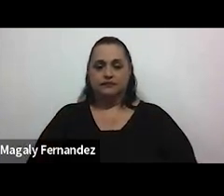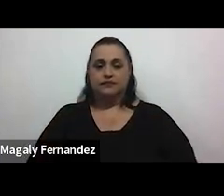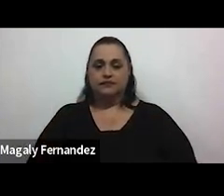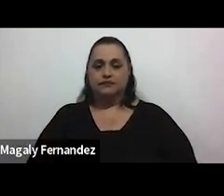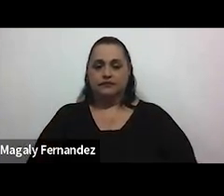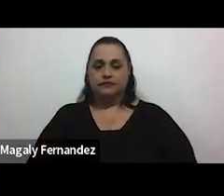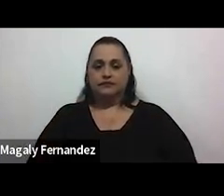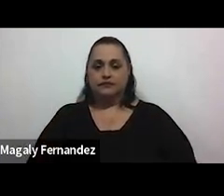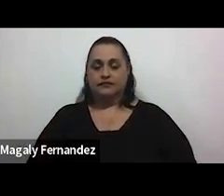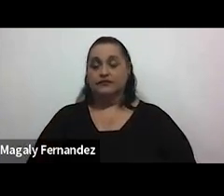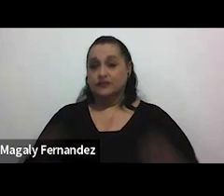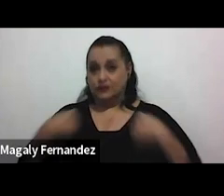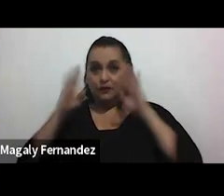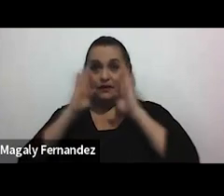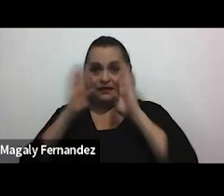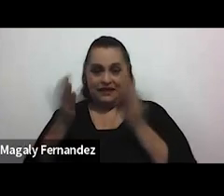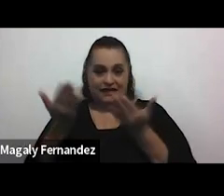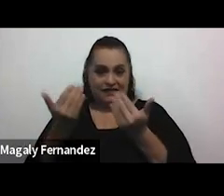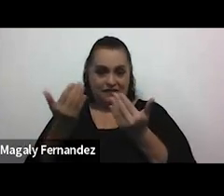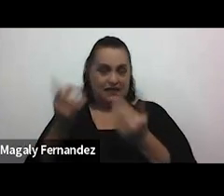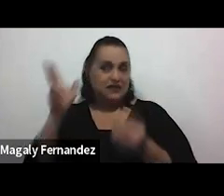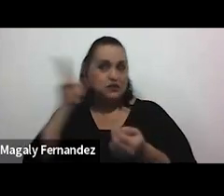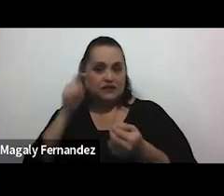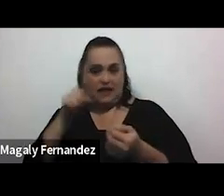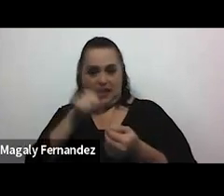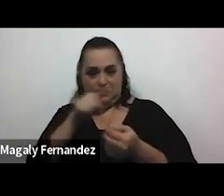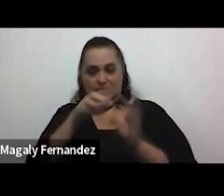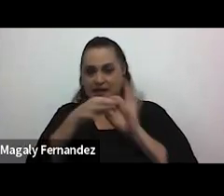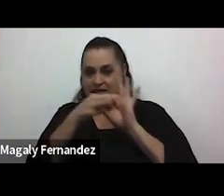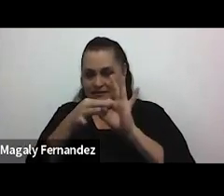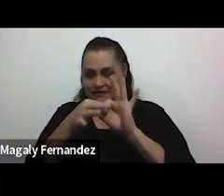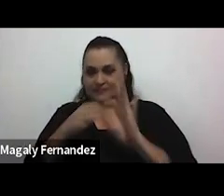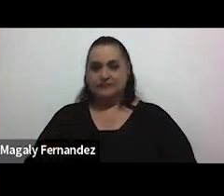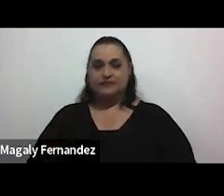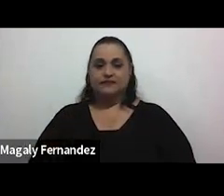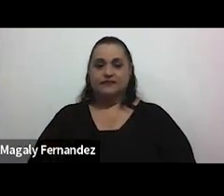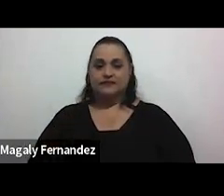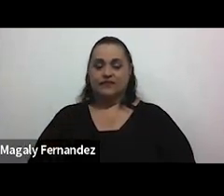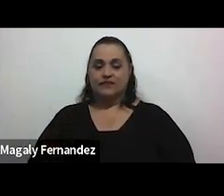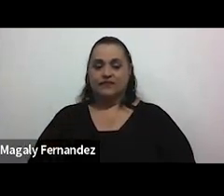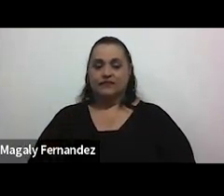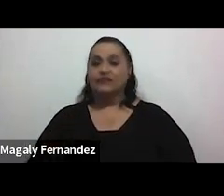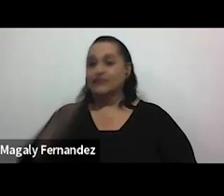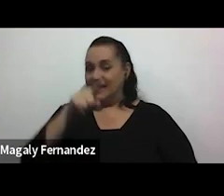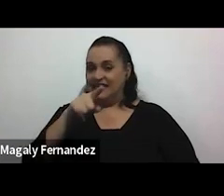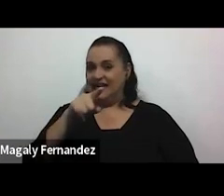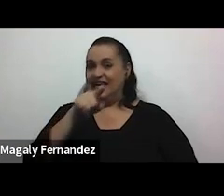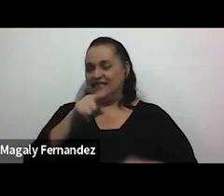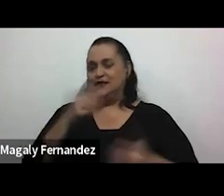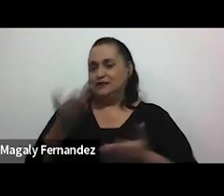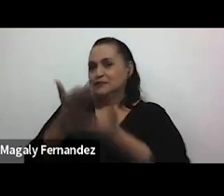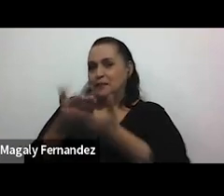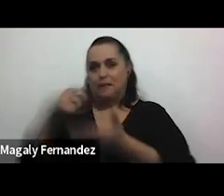Estoy atenta a escucharles o a leerles con respecto a esta postura del video.